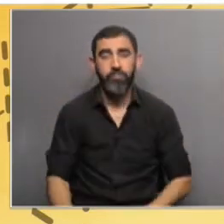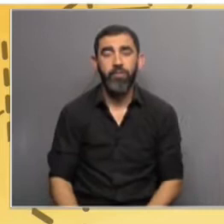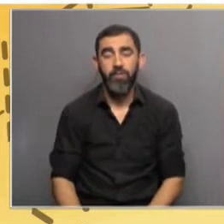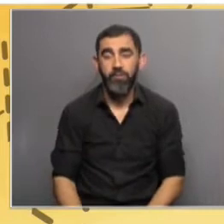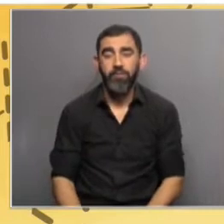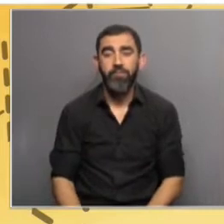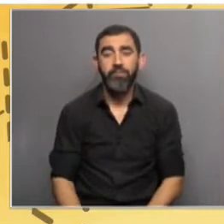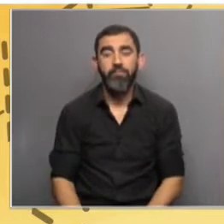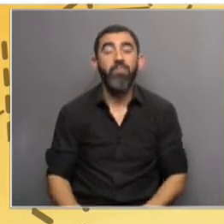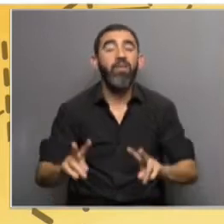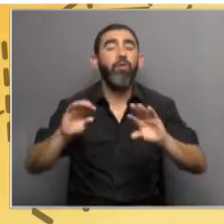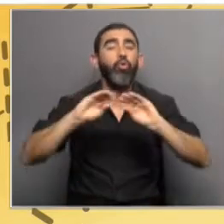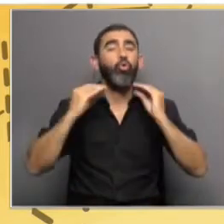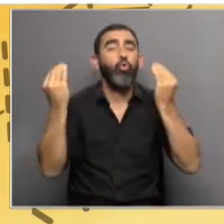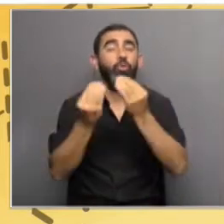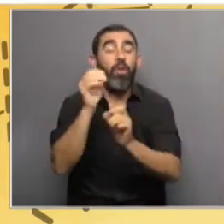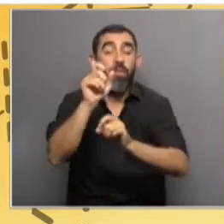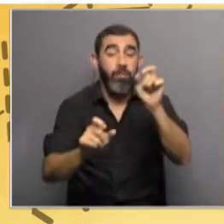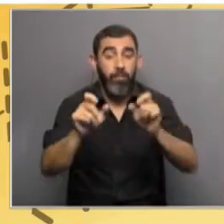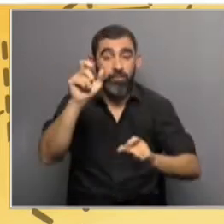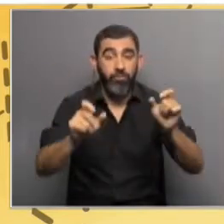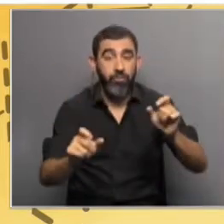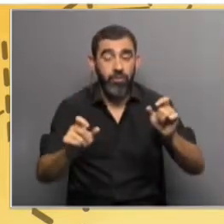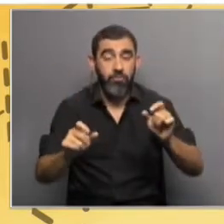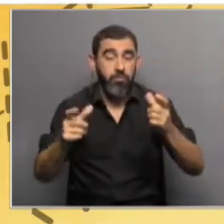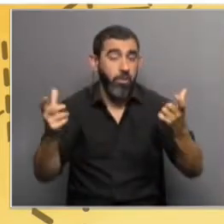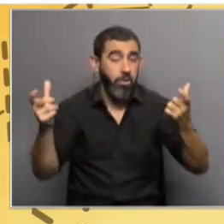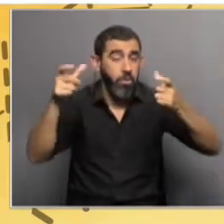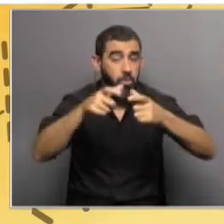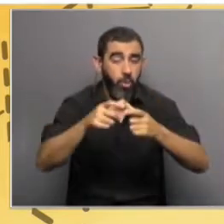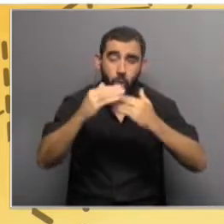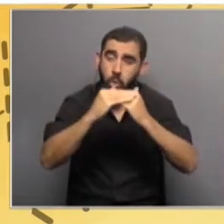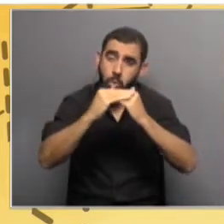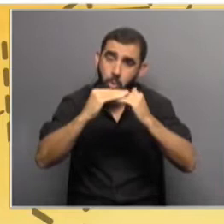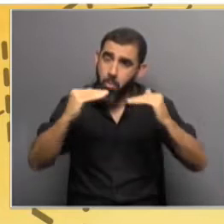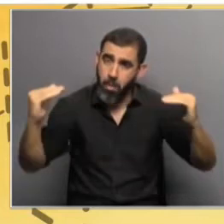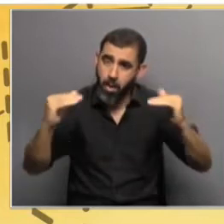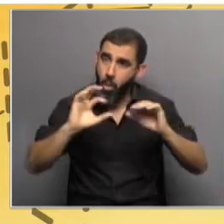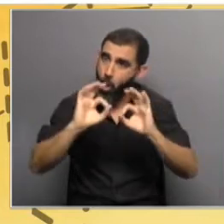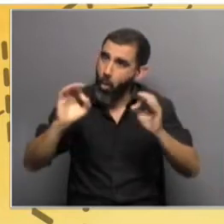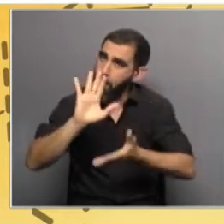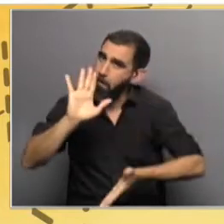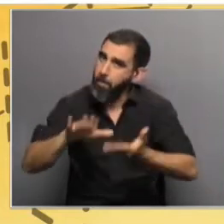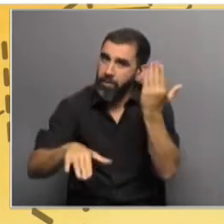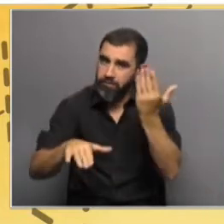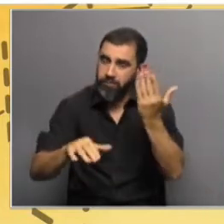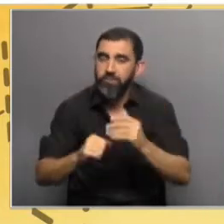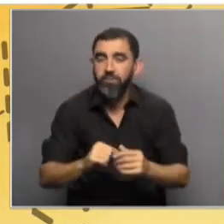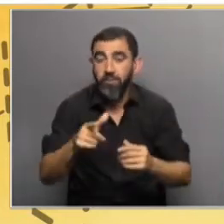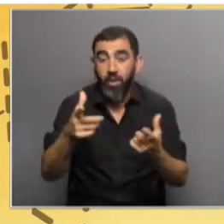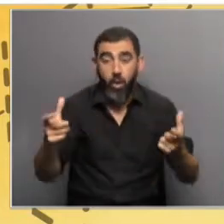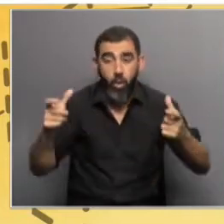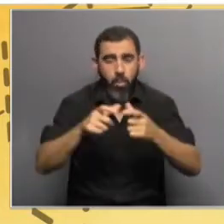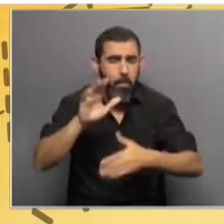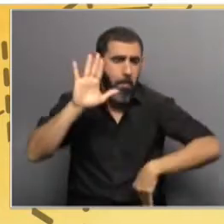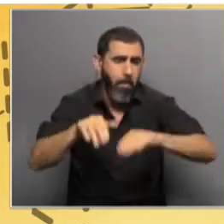En términos de la cantidad de gente, es una COP de normal para arriba, digamos. Creo que es una de las COPs